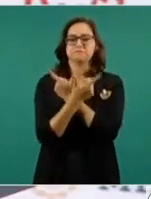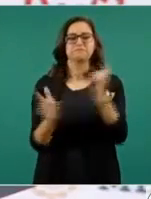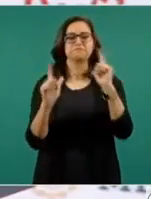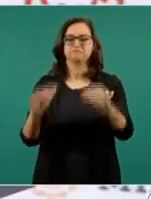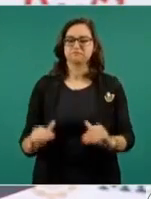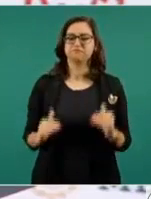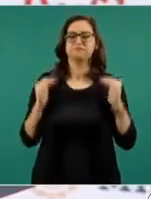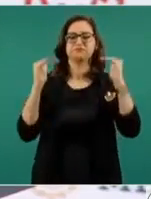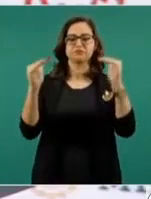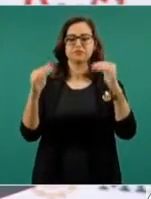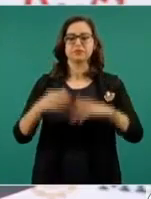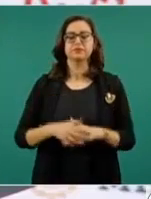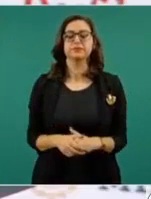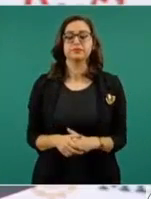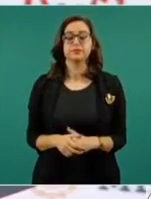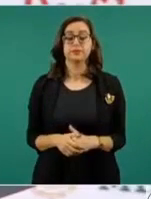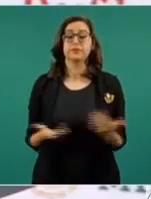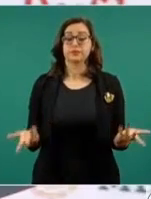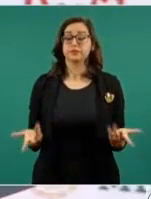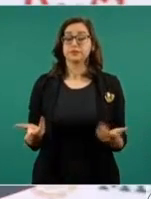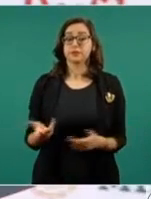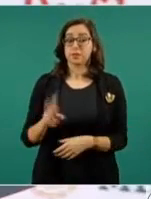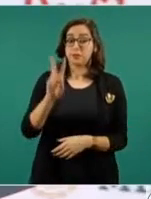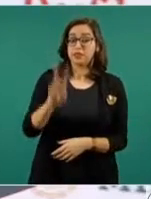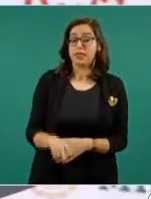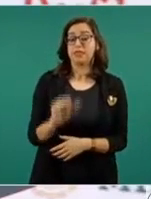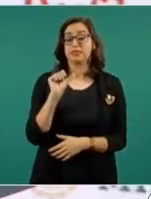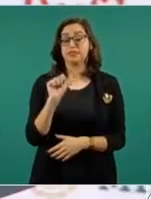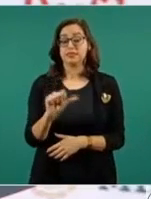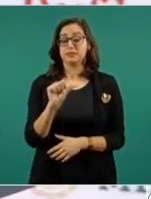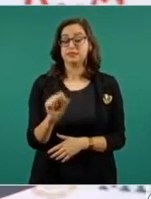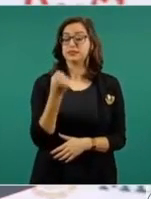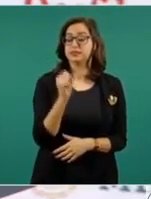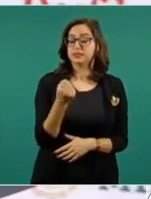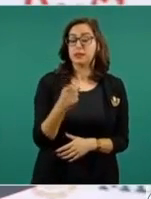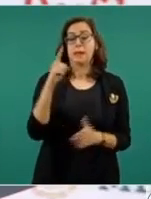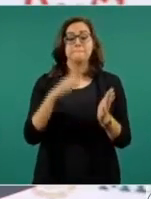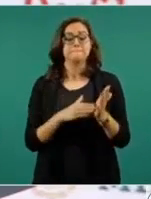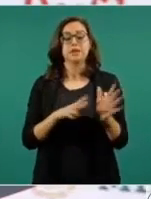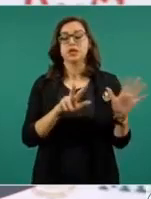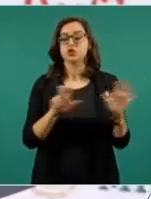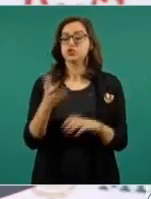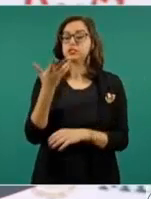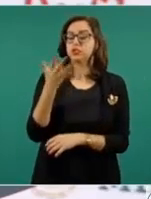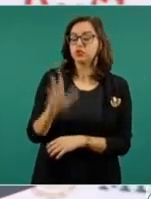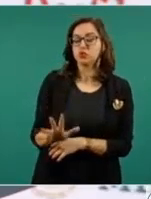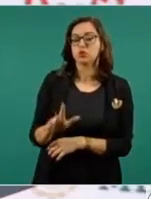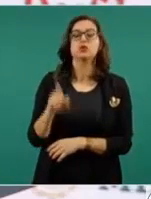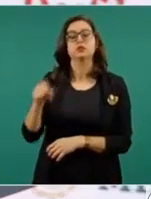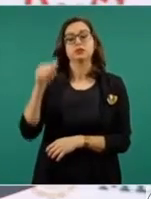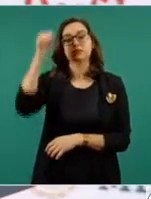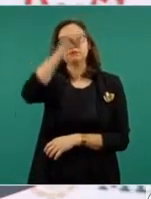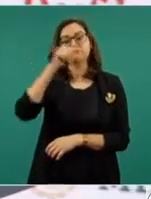Porque fue la madrugada del 16 de septiembre de 1810 cuando el cura Miguel